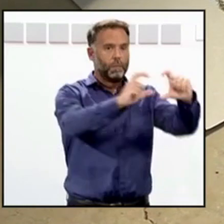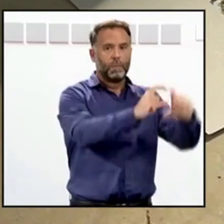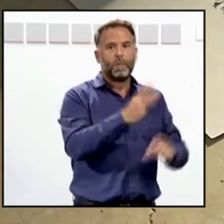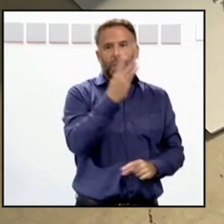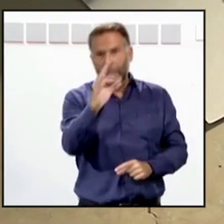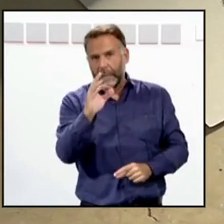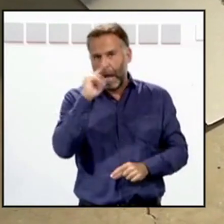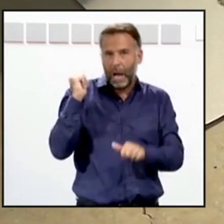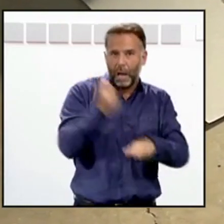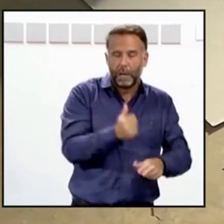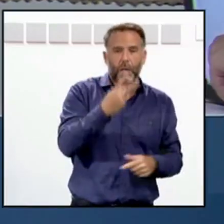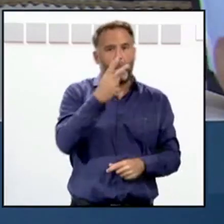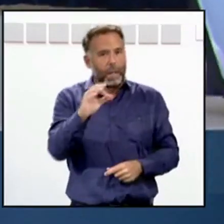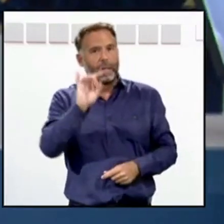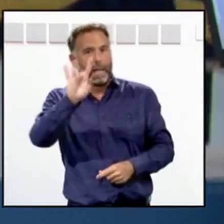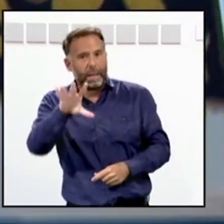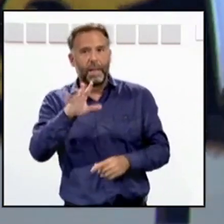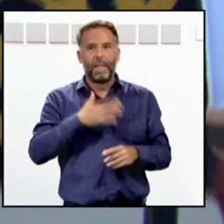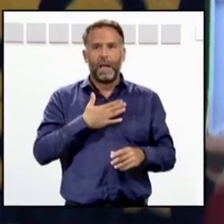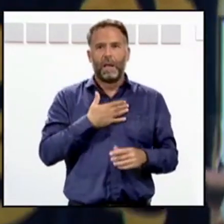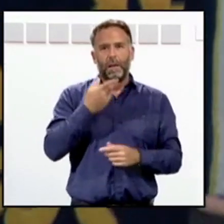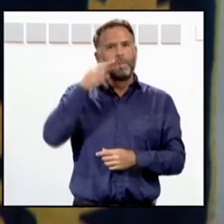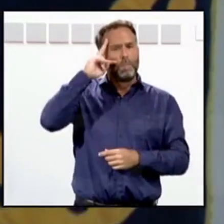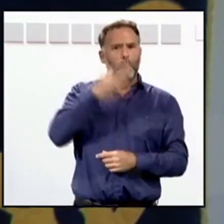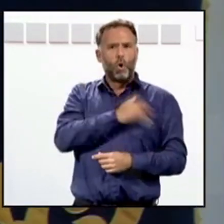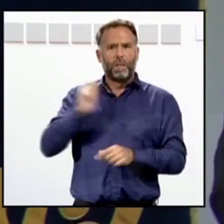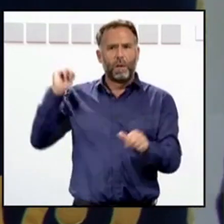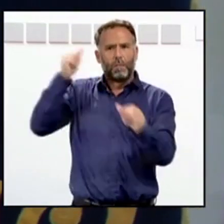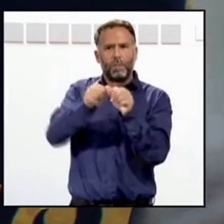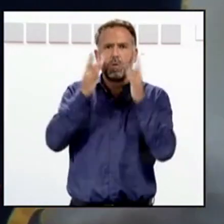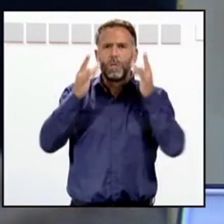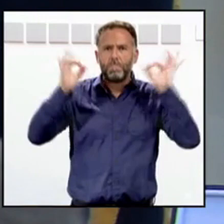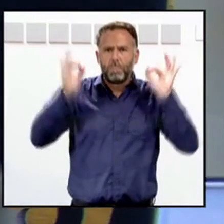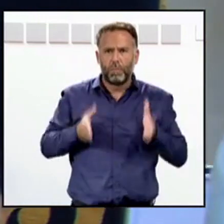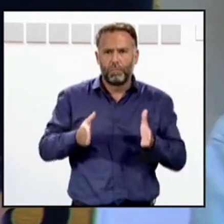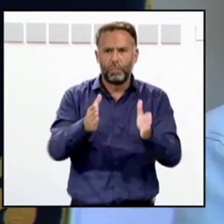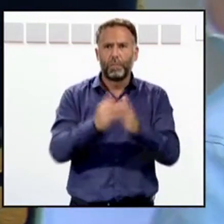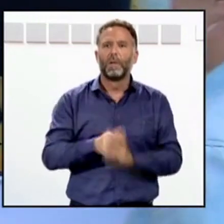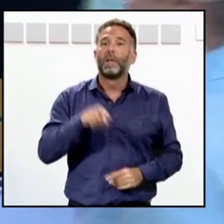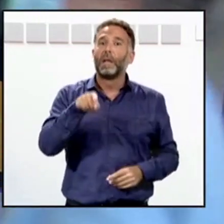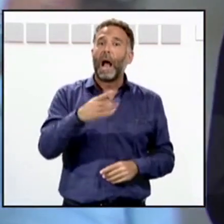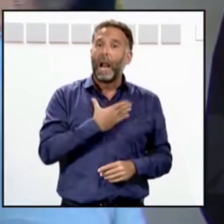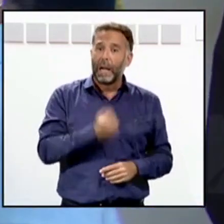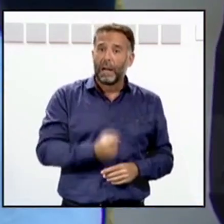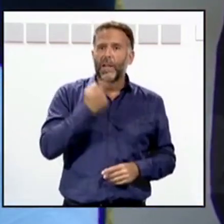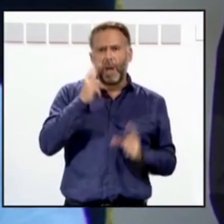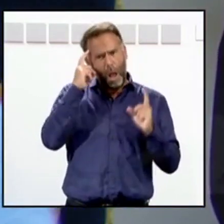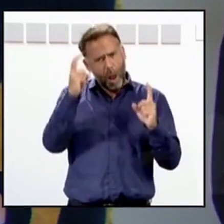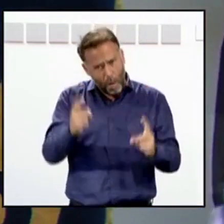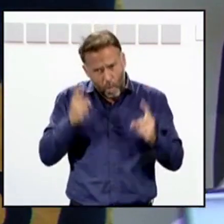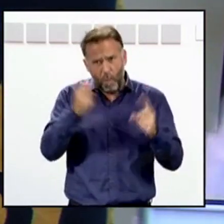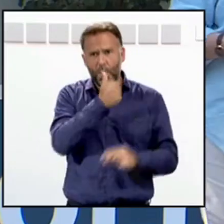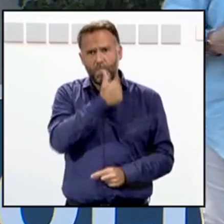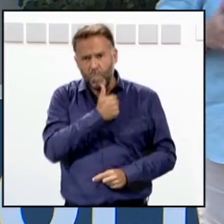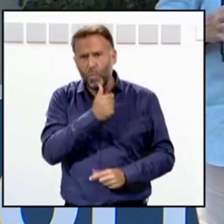15 años de servicio de los mejores expedientes policiales. El ayuntamiento ha celebrado el patrón valorando, según el alcalde, el sobresfuerzo de la